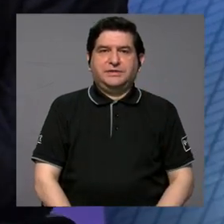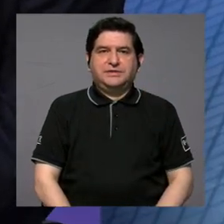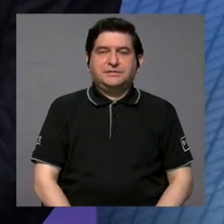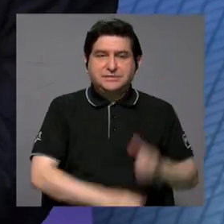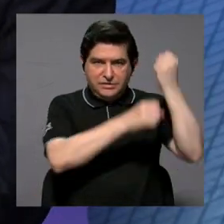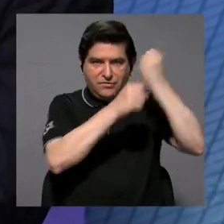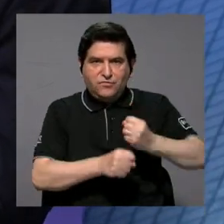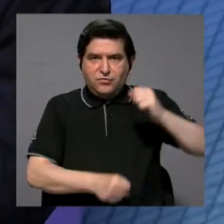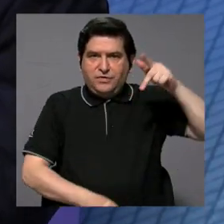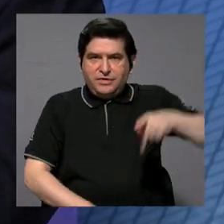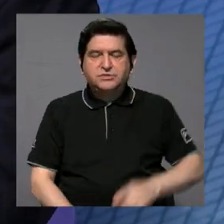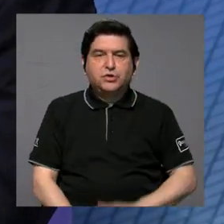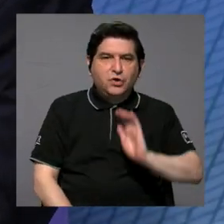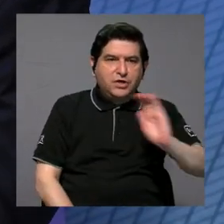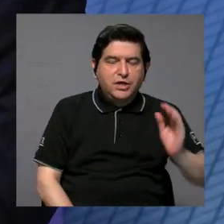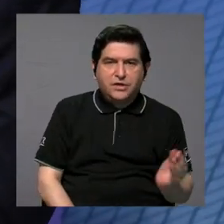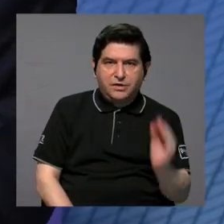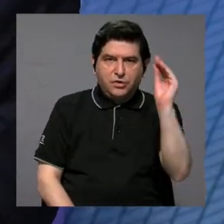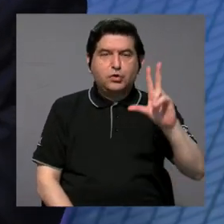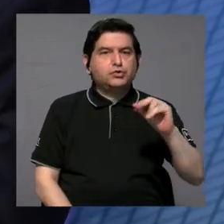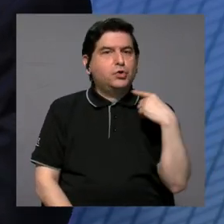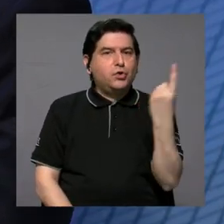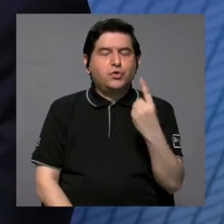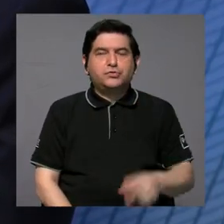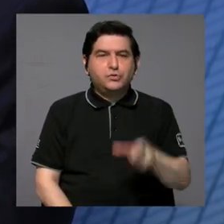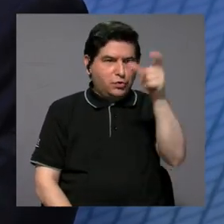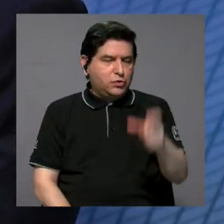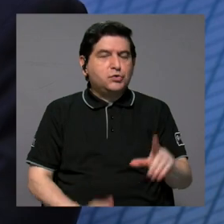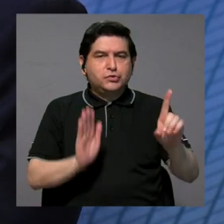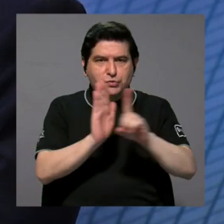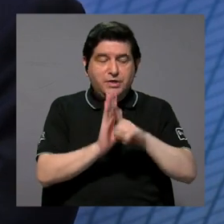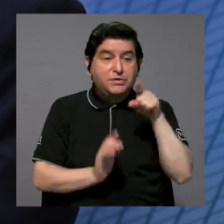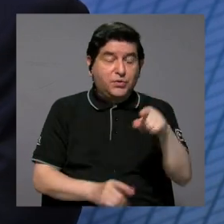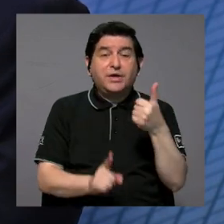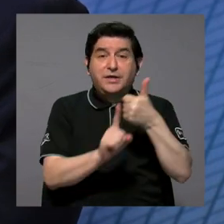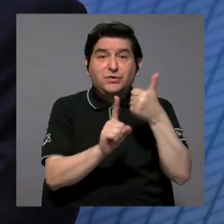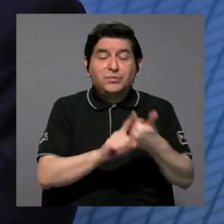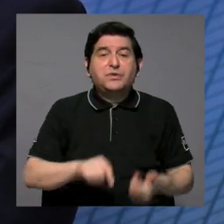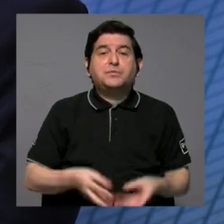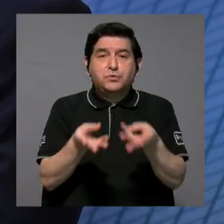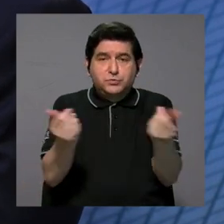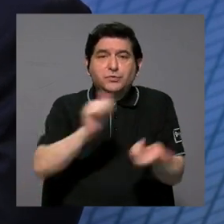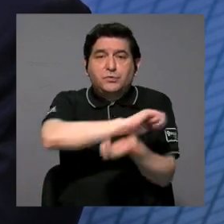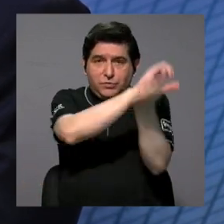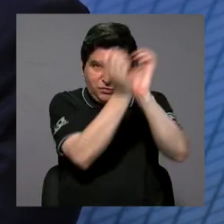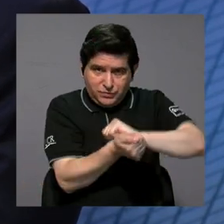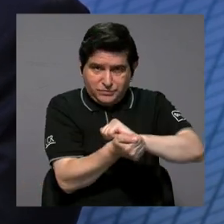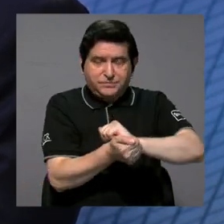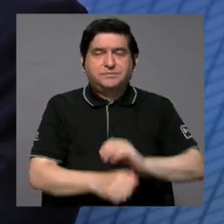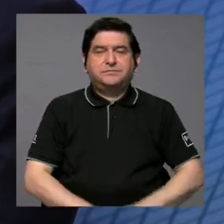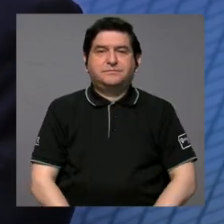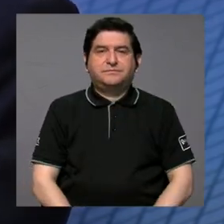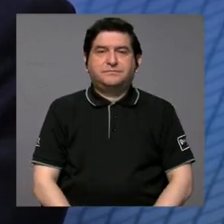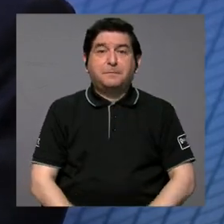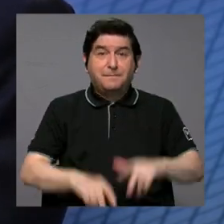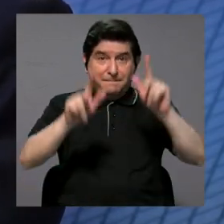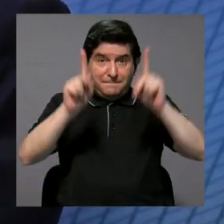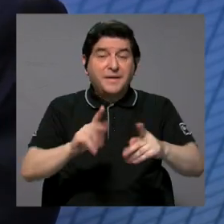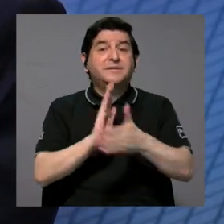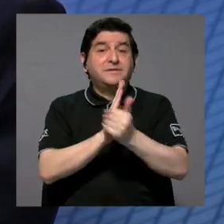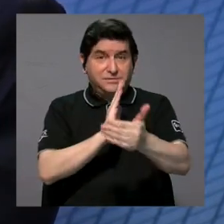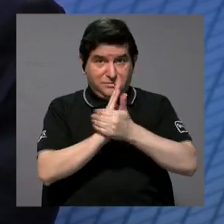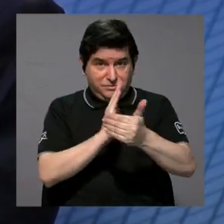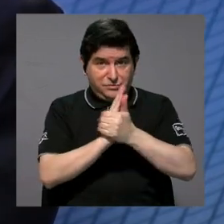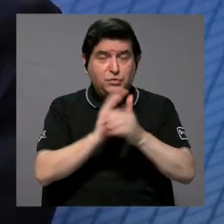Fundación Pan y Amor, los niños, niñas y adolescentes no solamente son sujetos de derechos, son agentes de cambio, son personas con